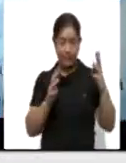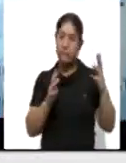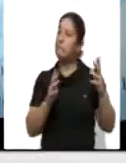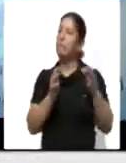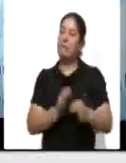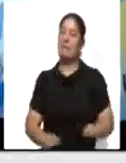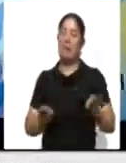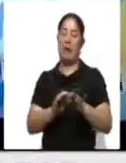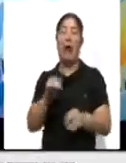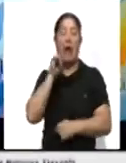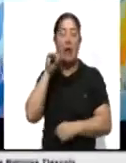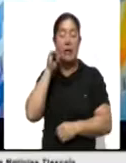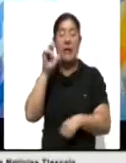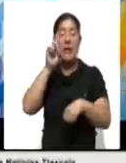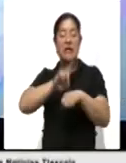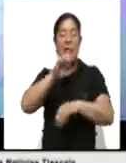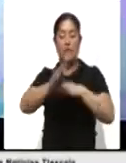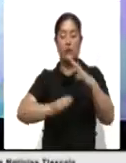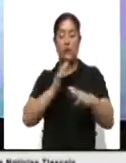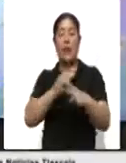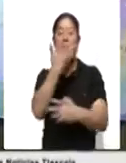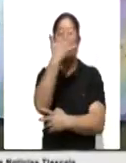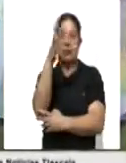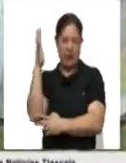se conmemoró el Día Mundial del Árbol.